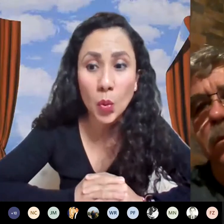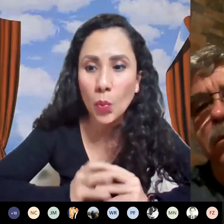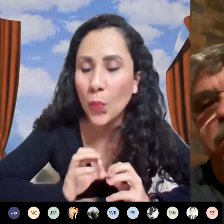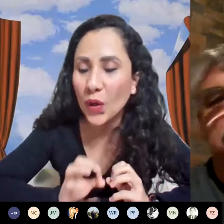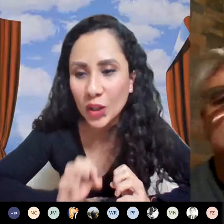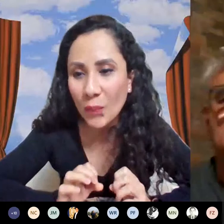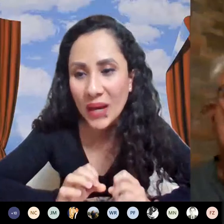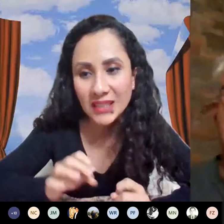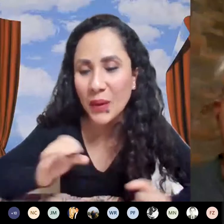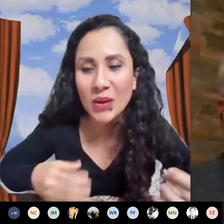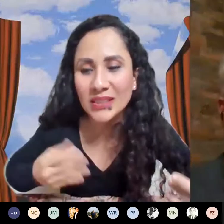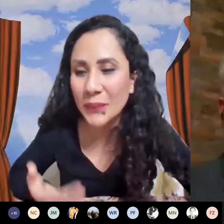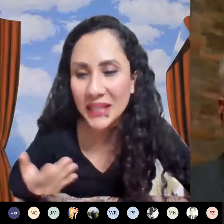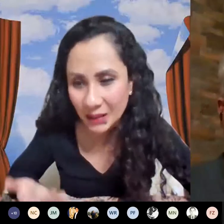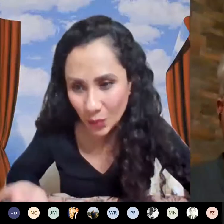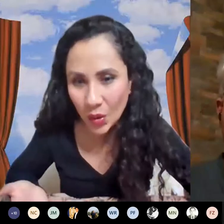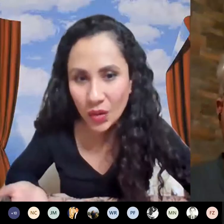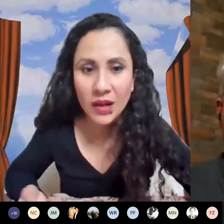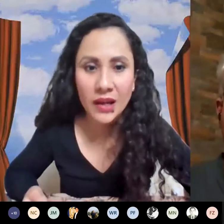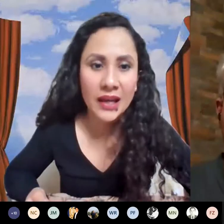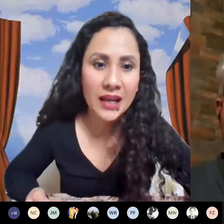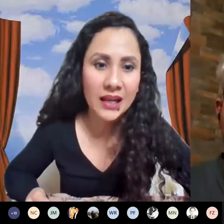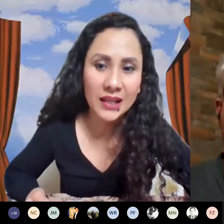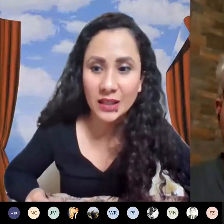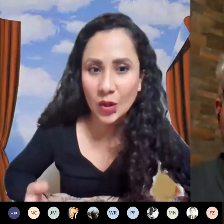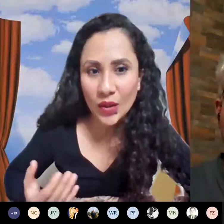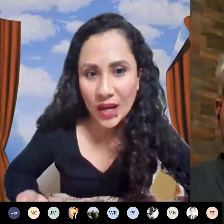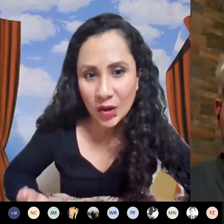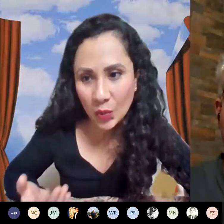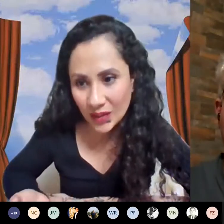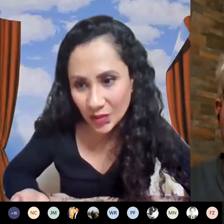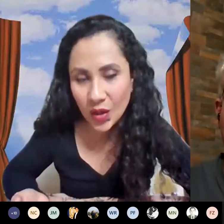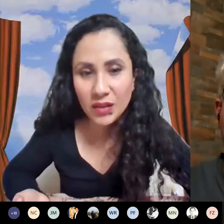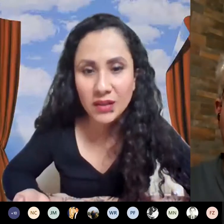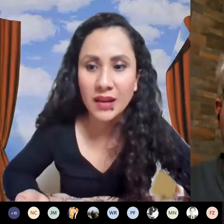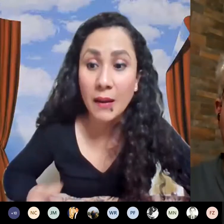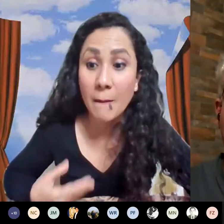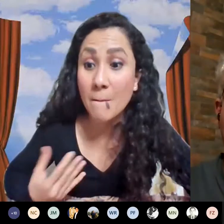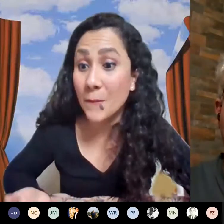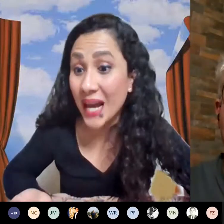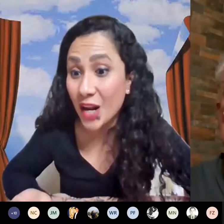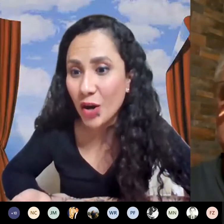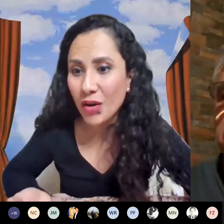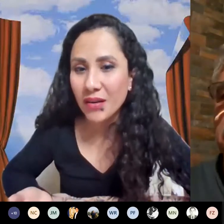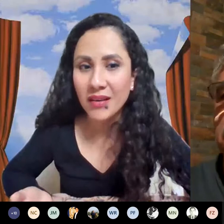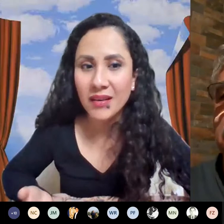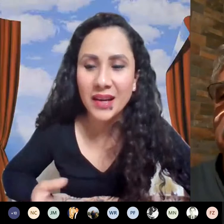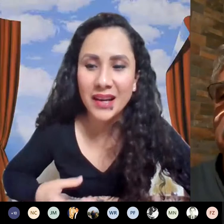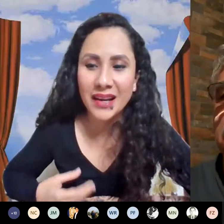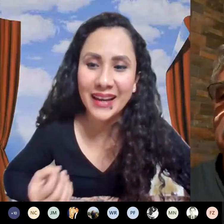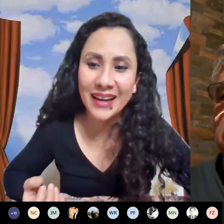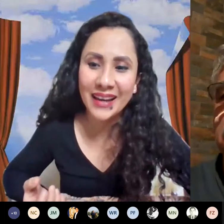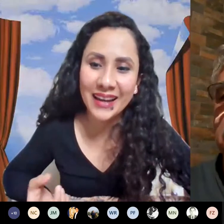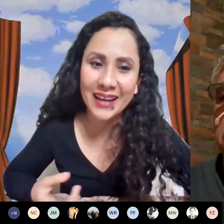tardar un poquito más pero es mínimo el genético de agrupación pero